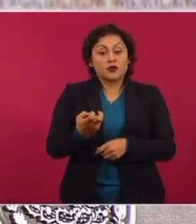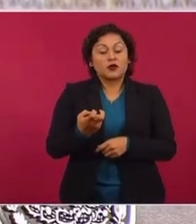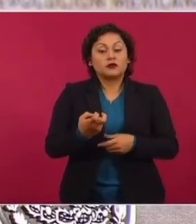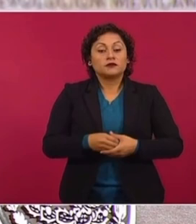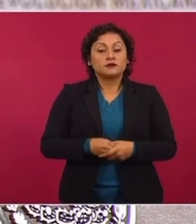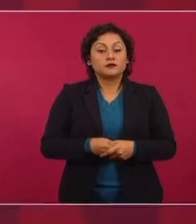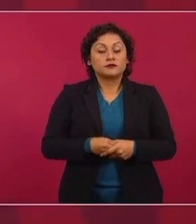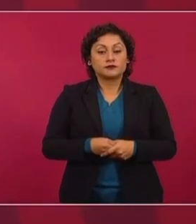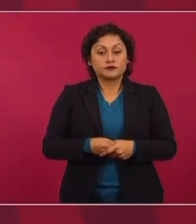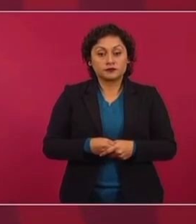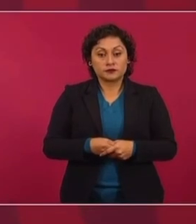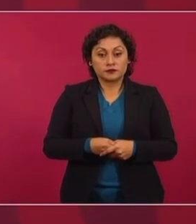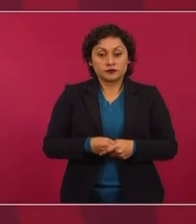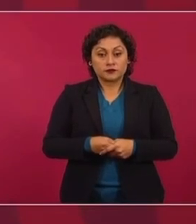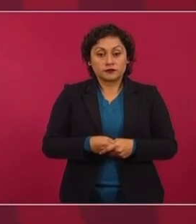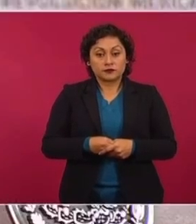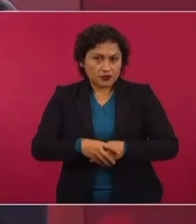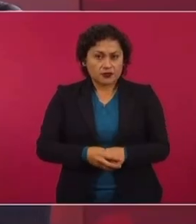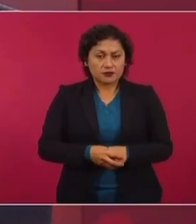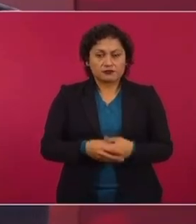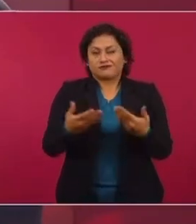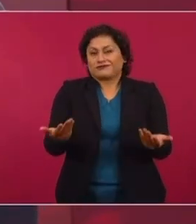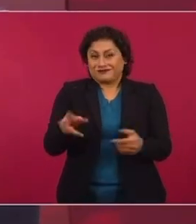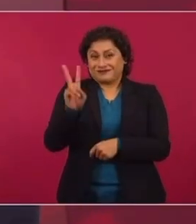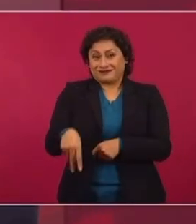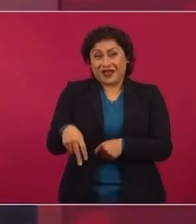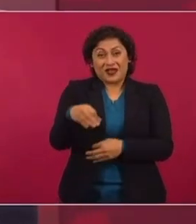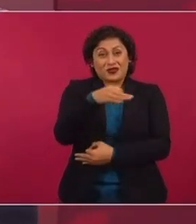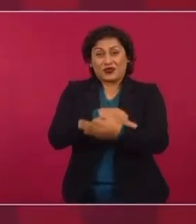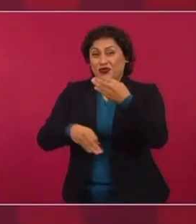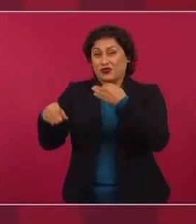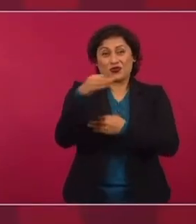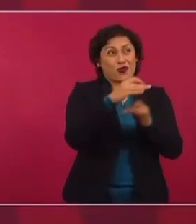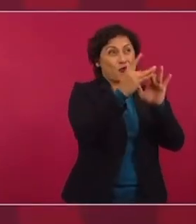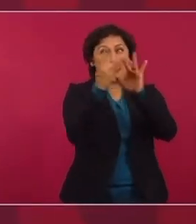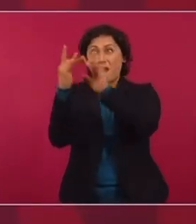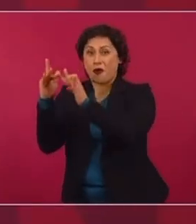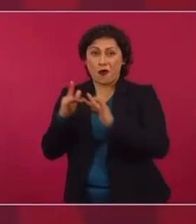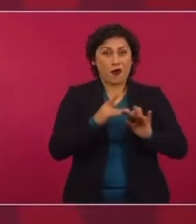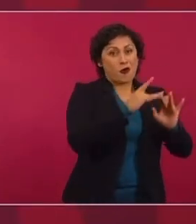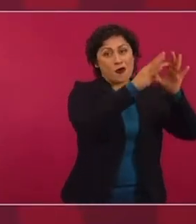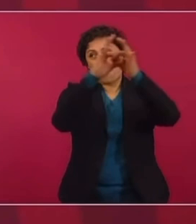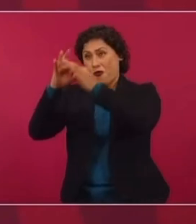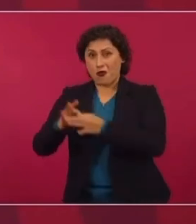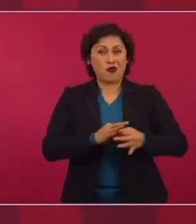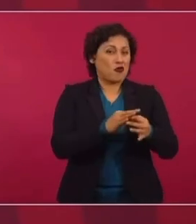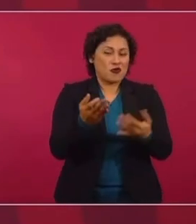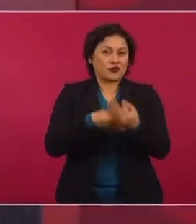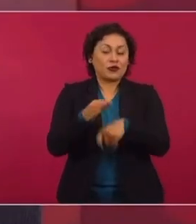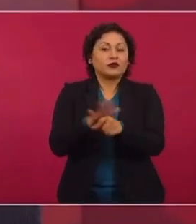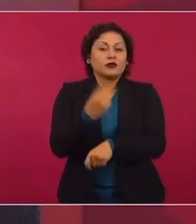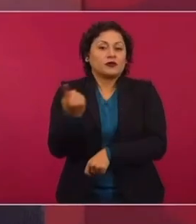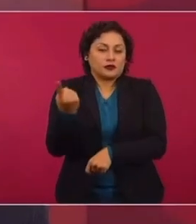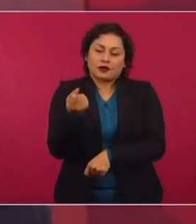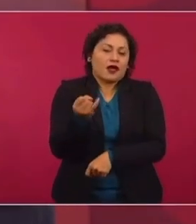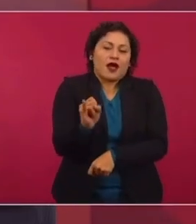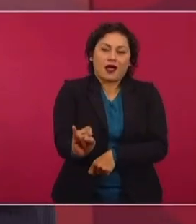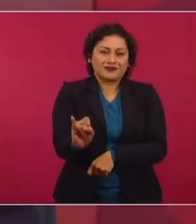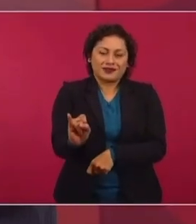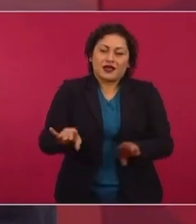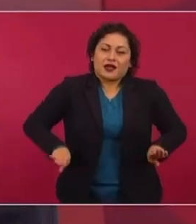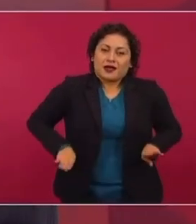Cruz a su familia a Cancún. Todo está interrelacionado, sobre todo cuando se trata del conservadurismo.